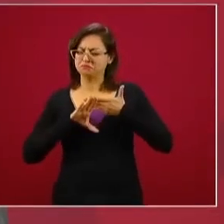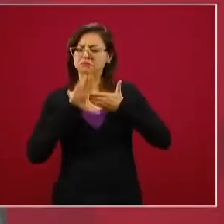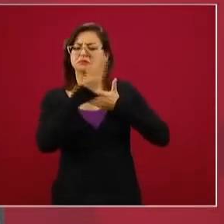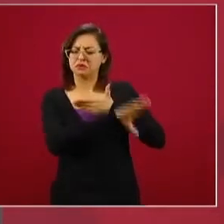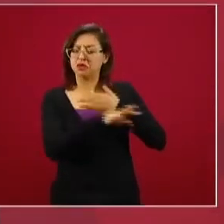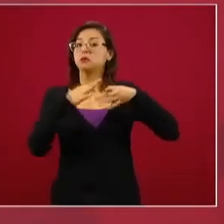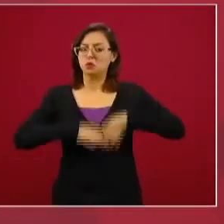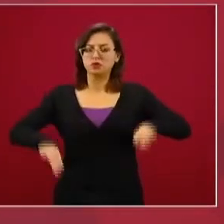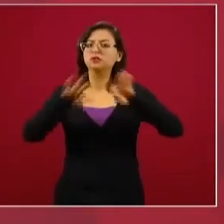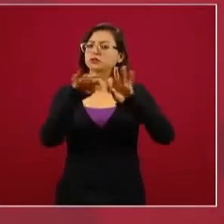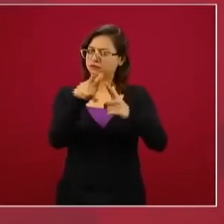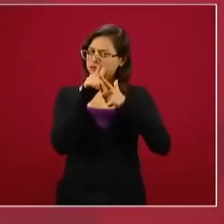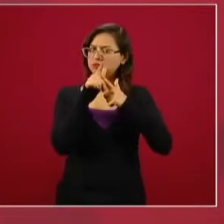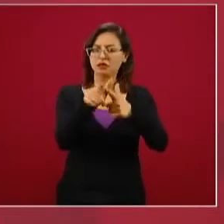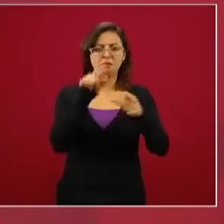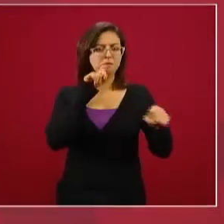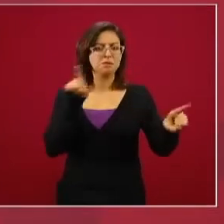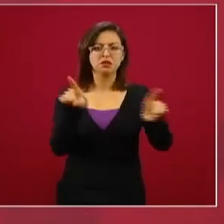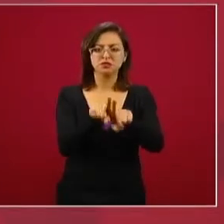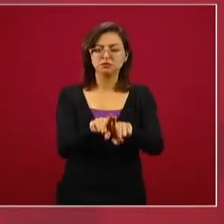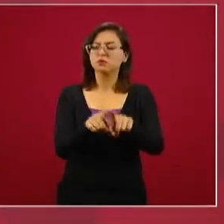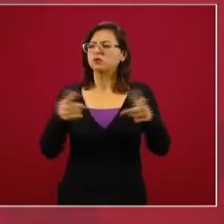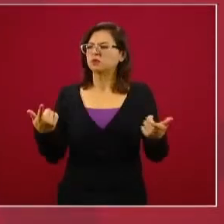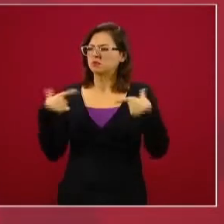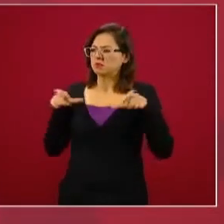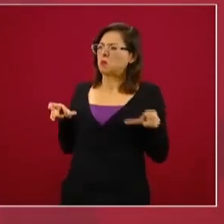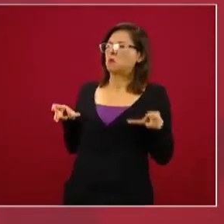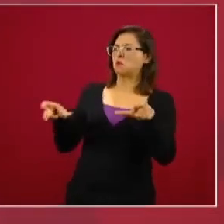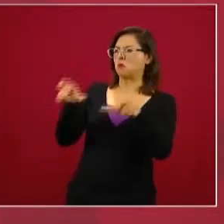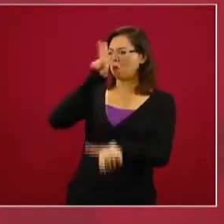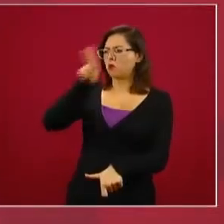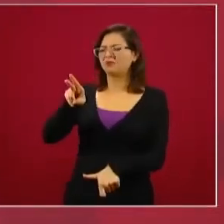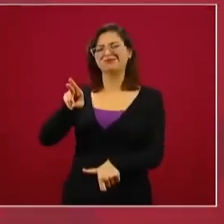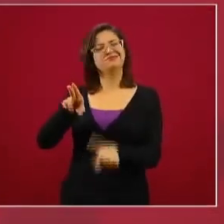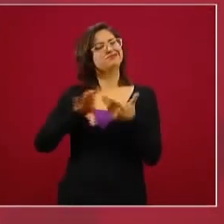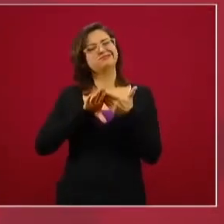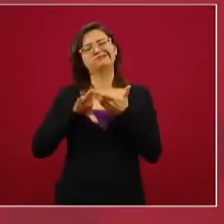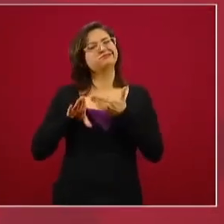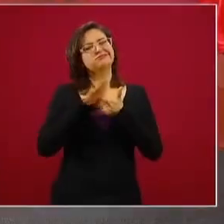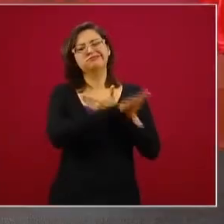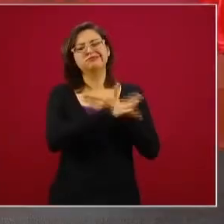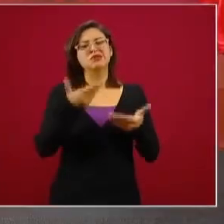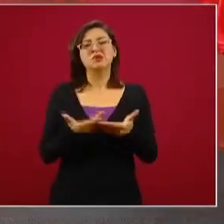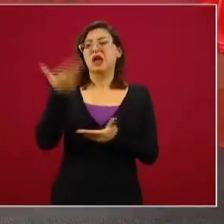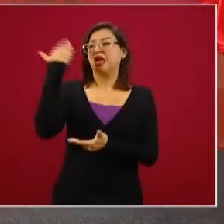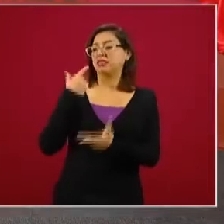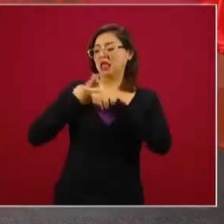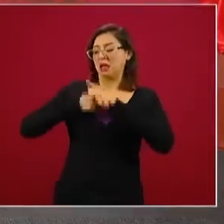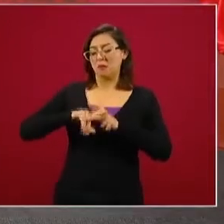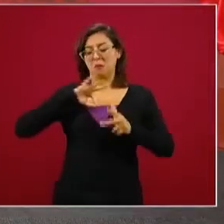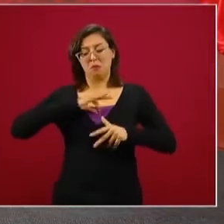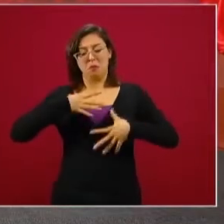coercitivas como se decidió desde el principio. La